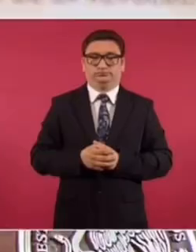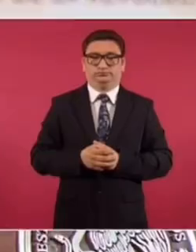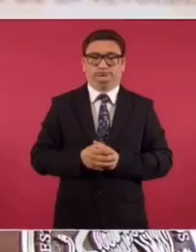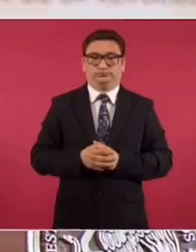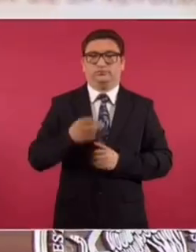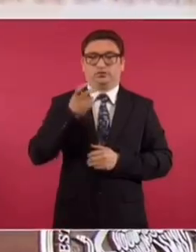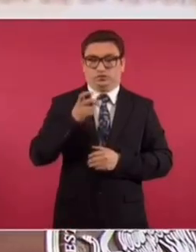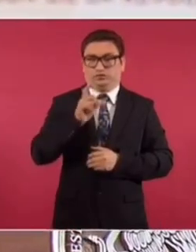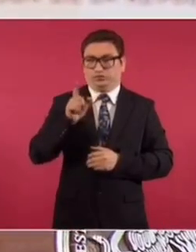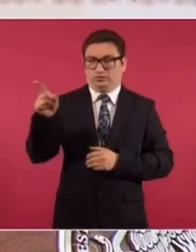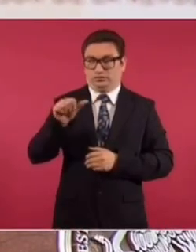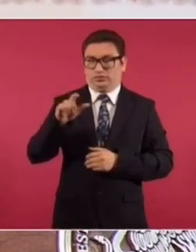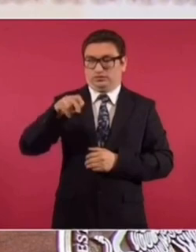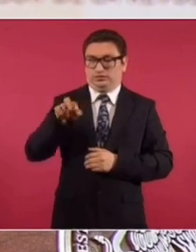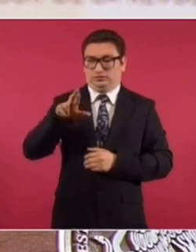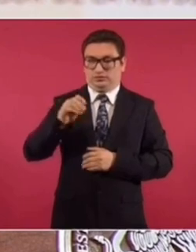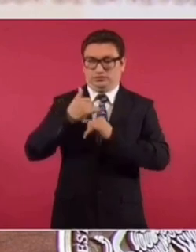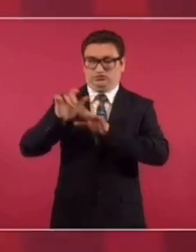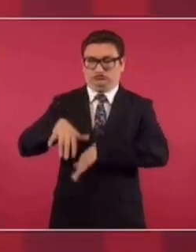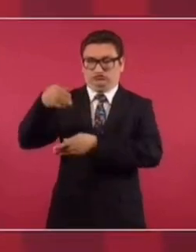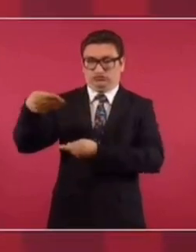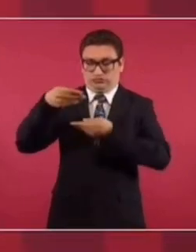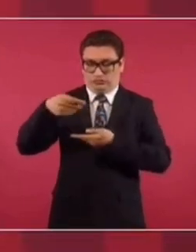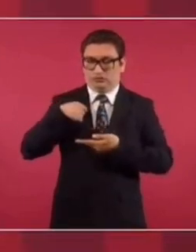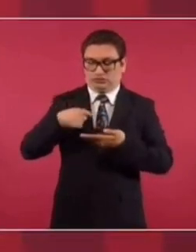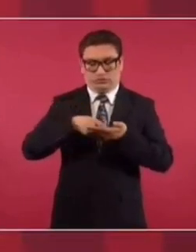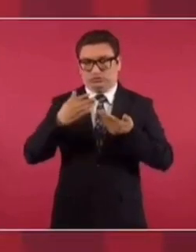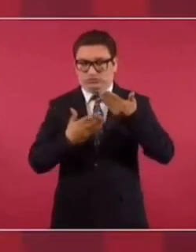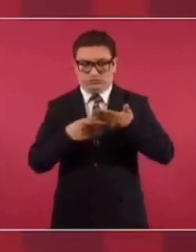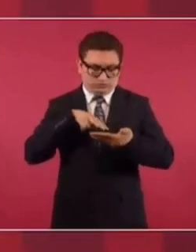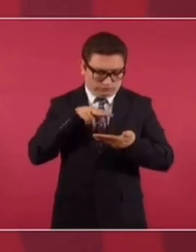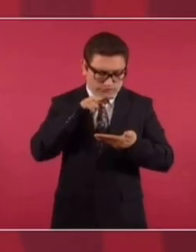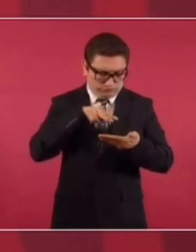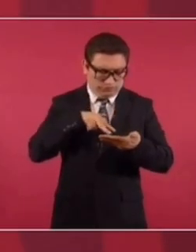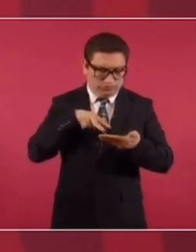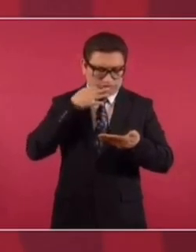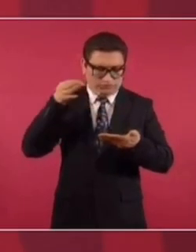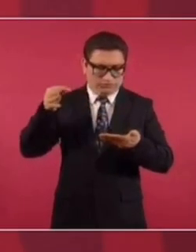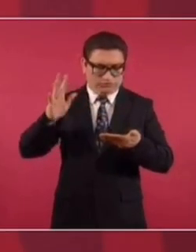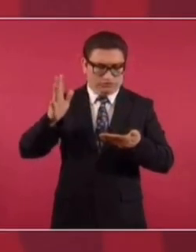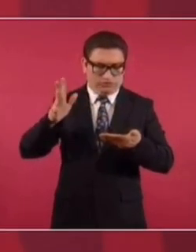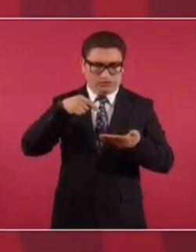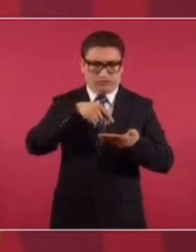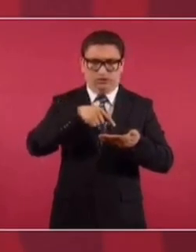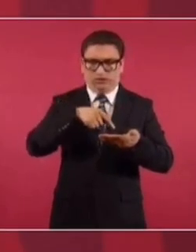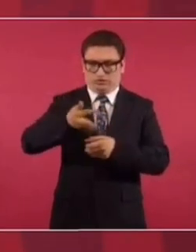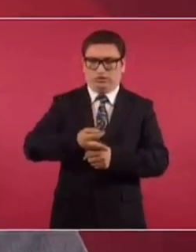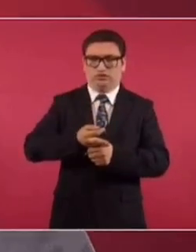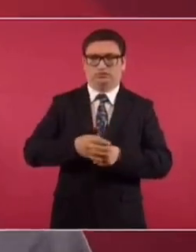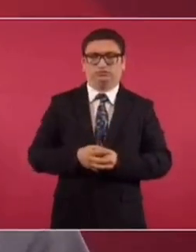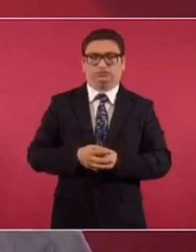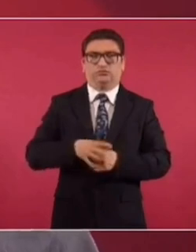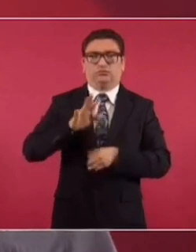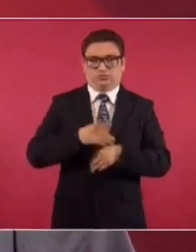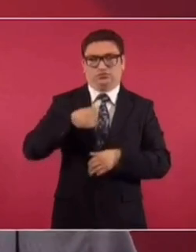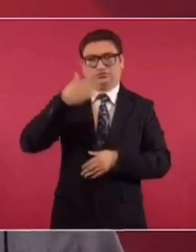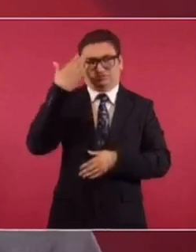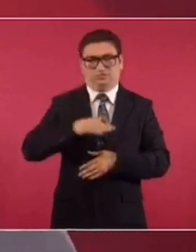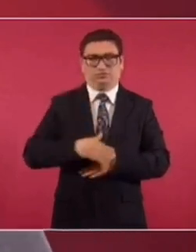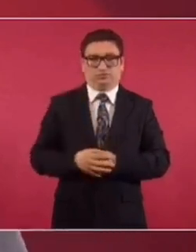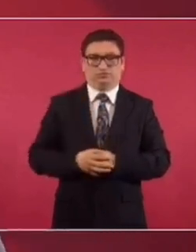respalda. Alejandro me presenta el informe con los anexos. Le digo ya, este es el momento, porque sé